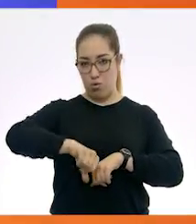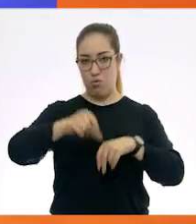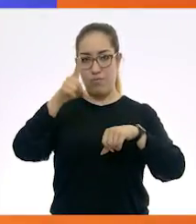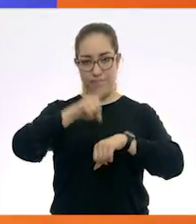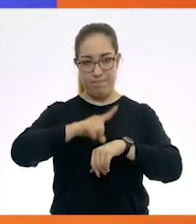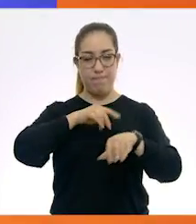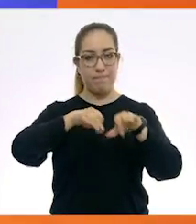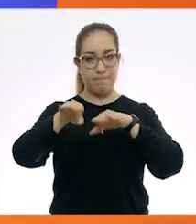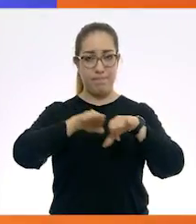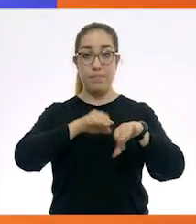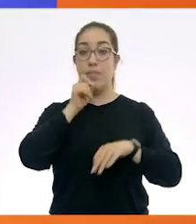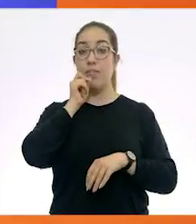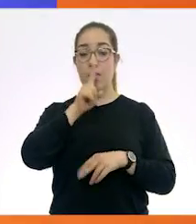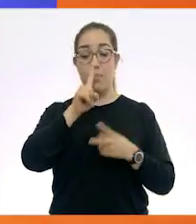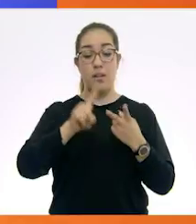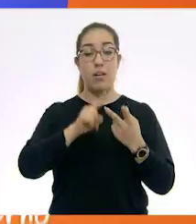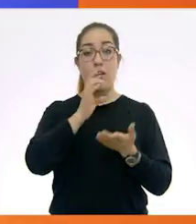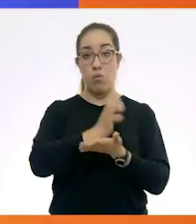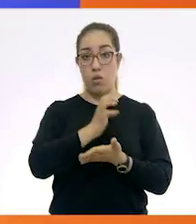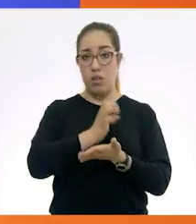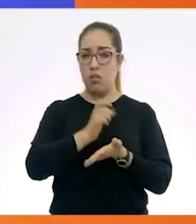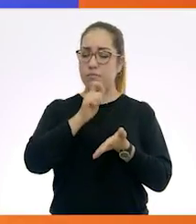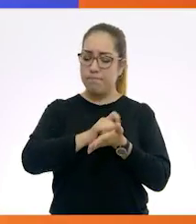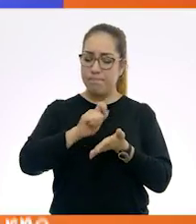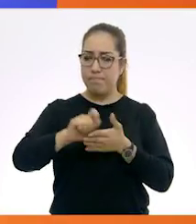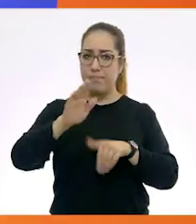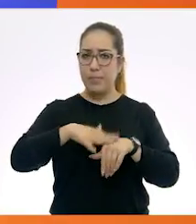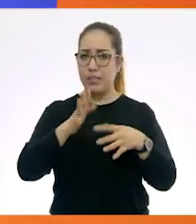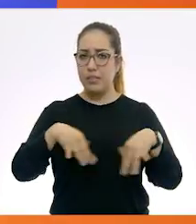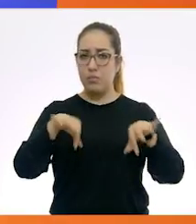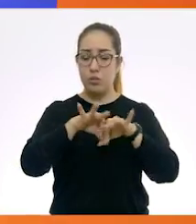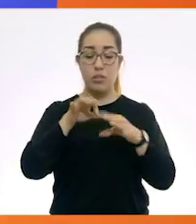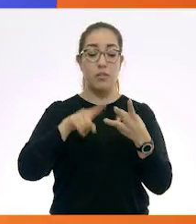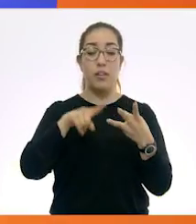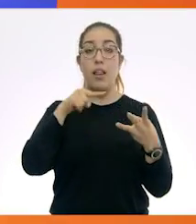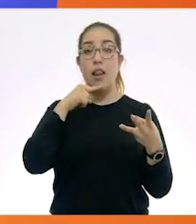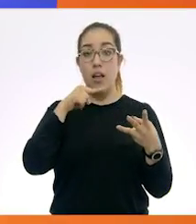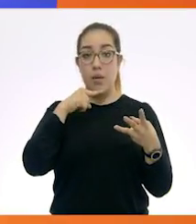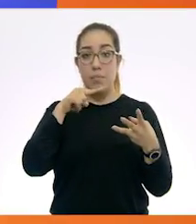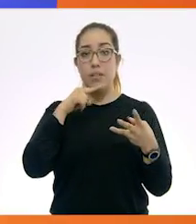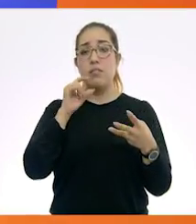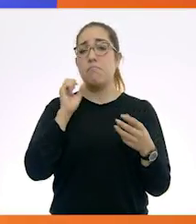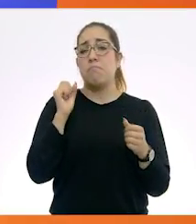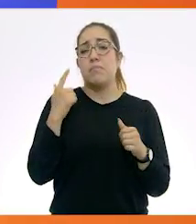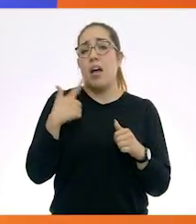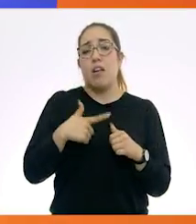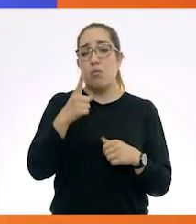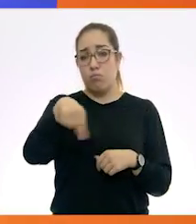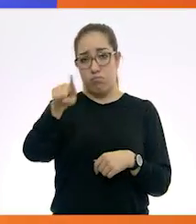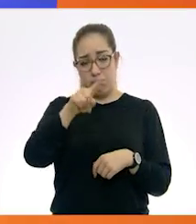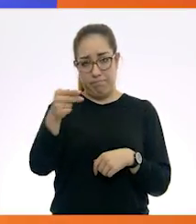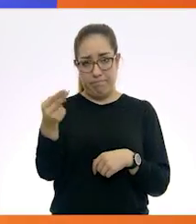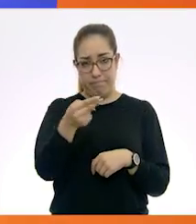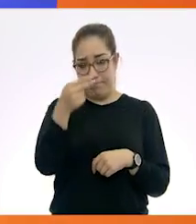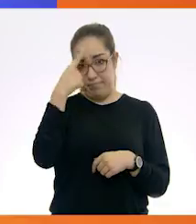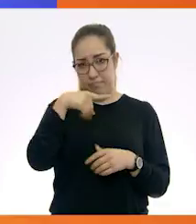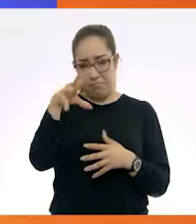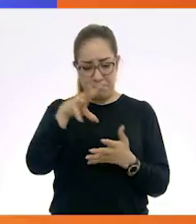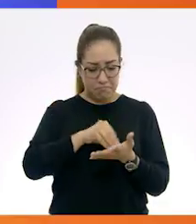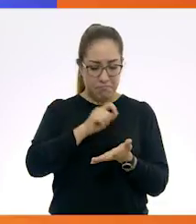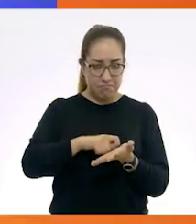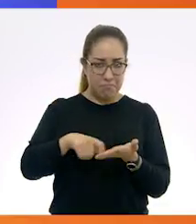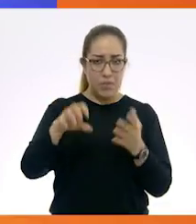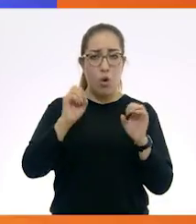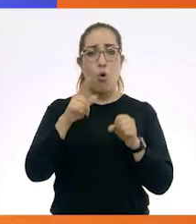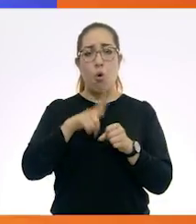Su libreta para anotar lo más importante y un lápiz, papel, lo que ustedes necesitan para anotar colores y quieren